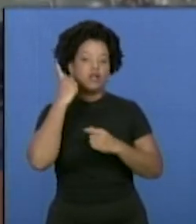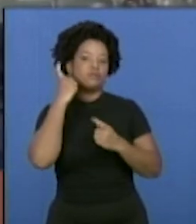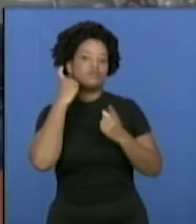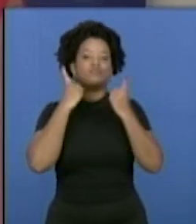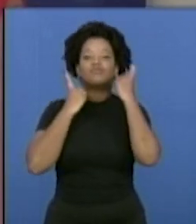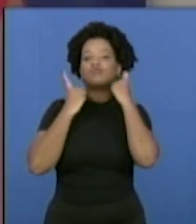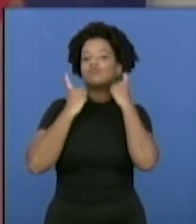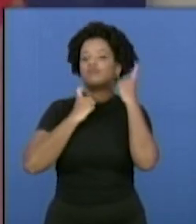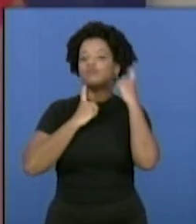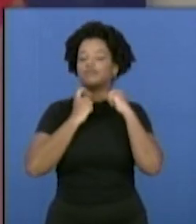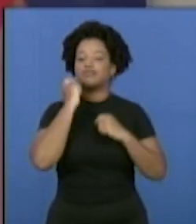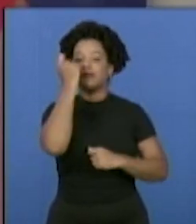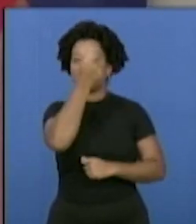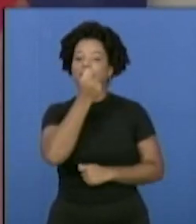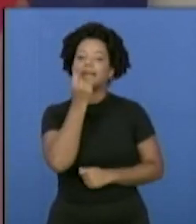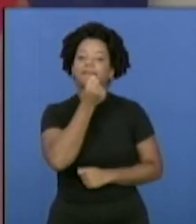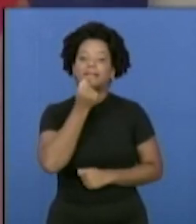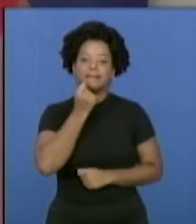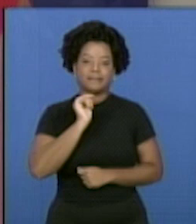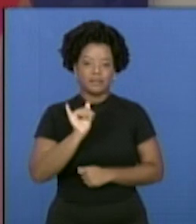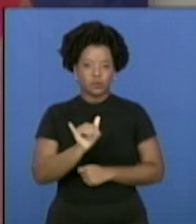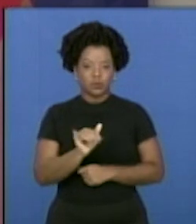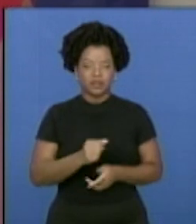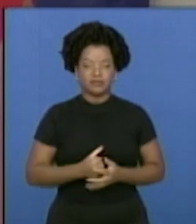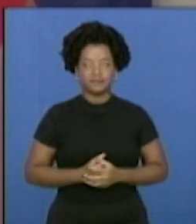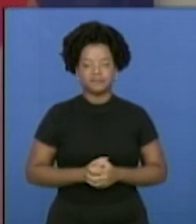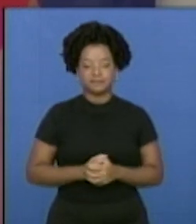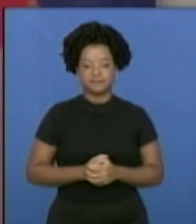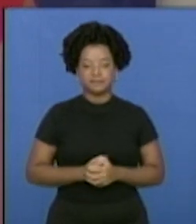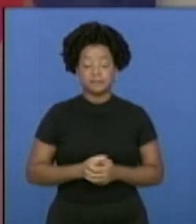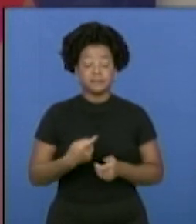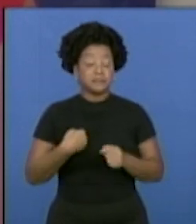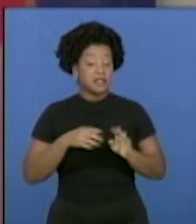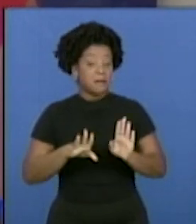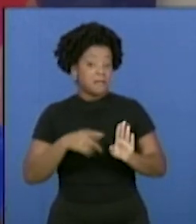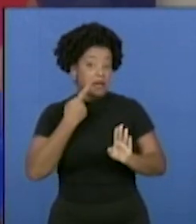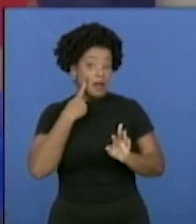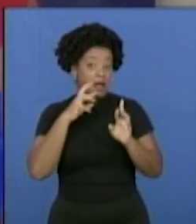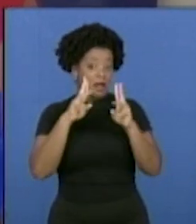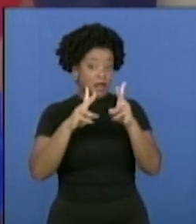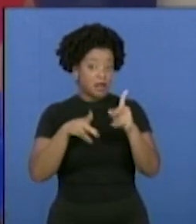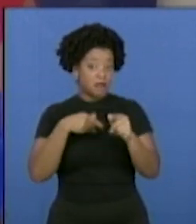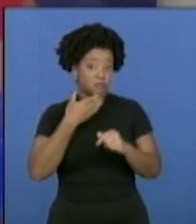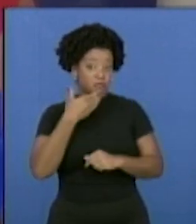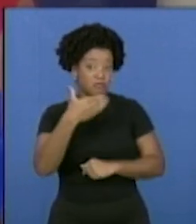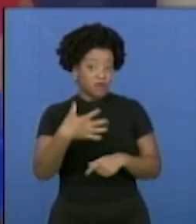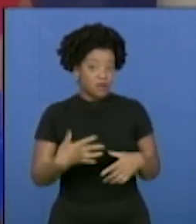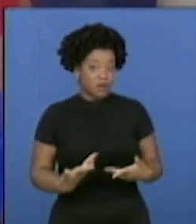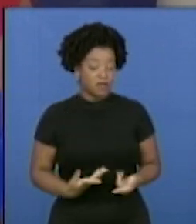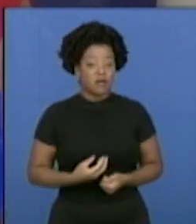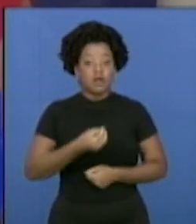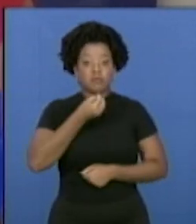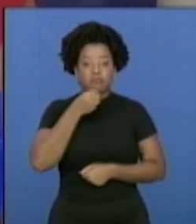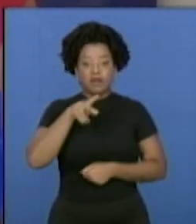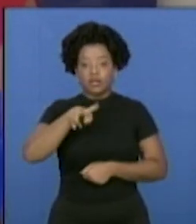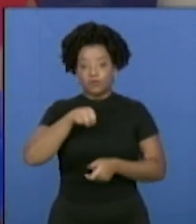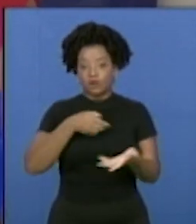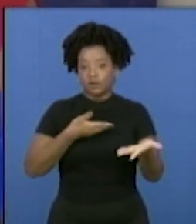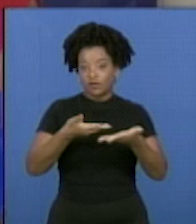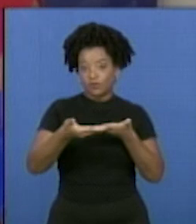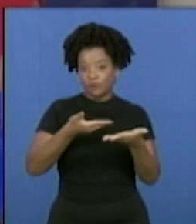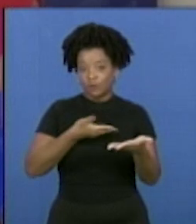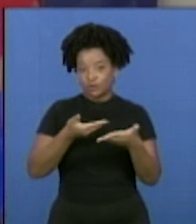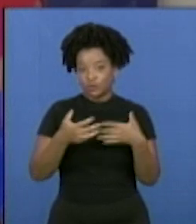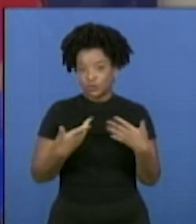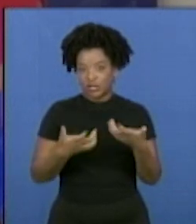y Cosmética. Lo que esperamos fundamentalmente como resultado positivo es poder concretar nuevos negocios asociados